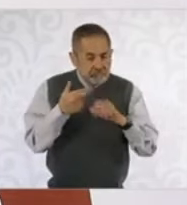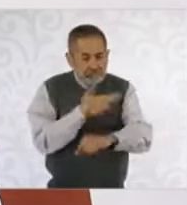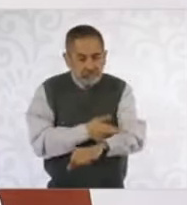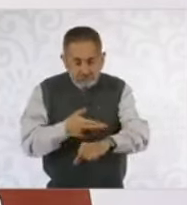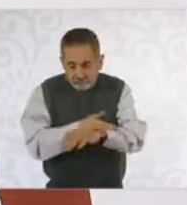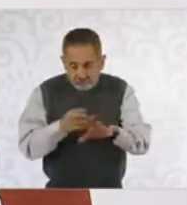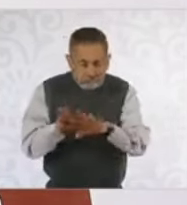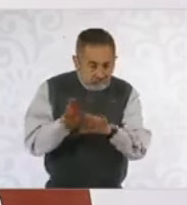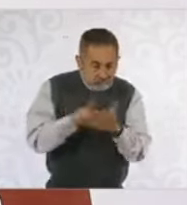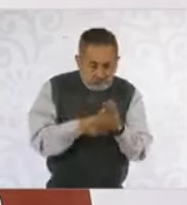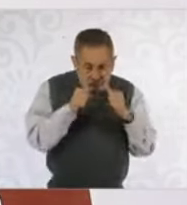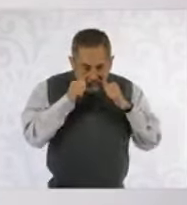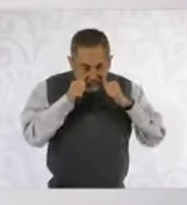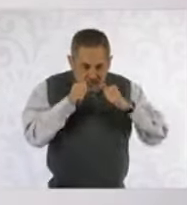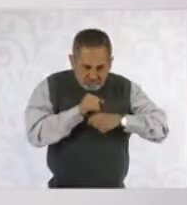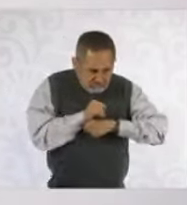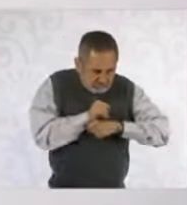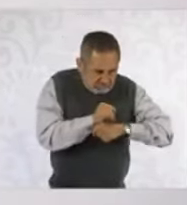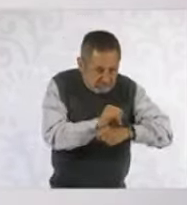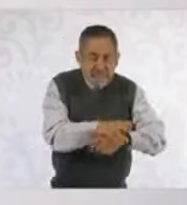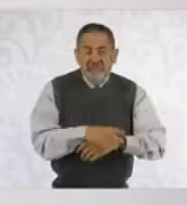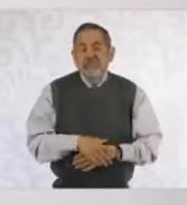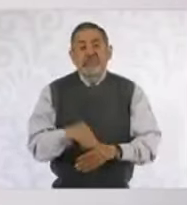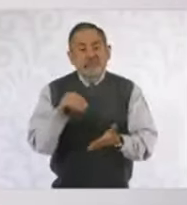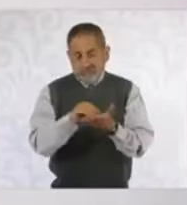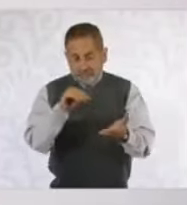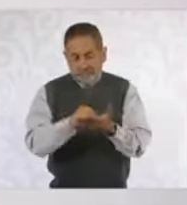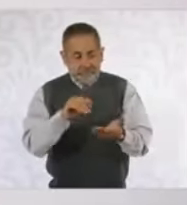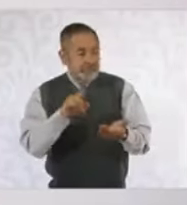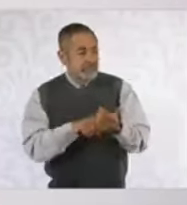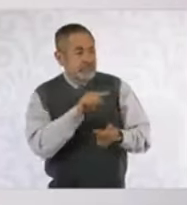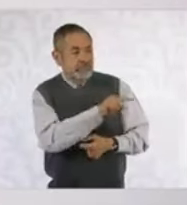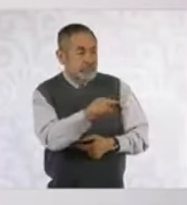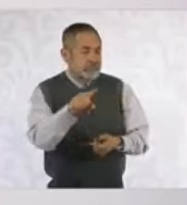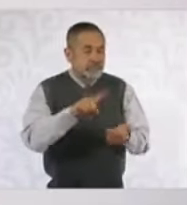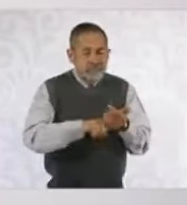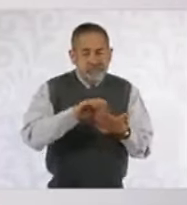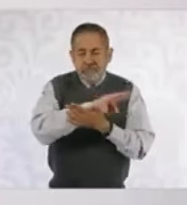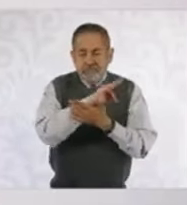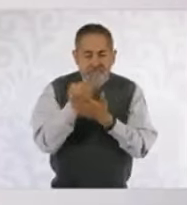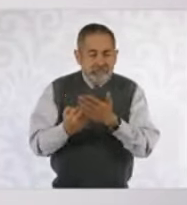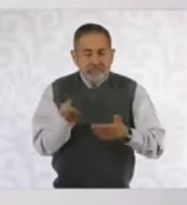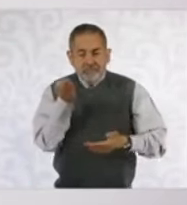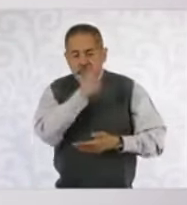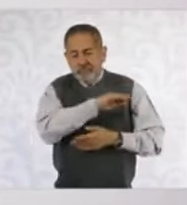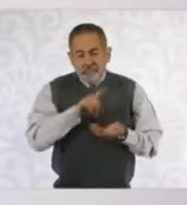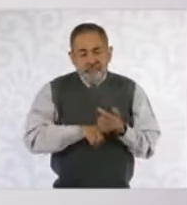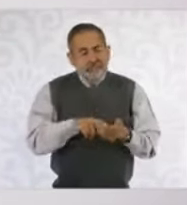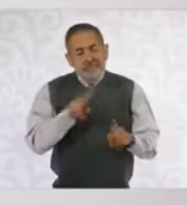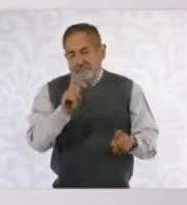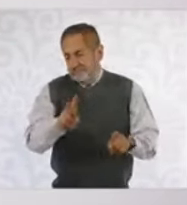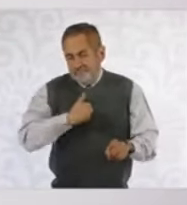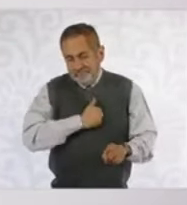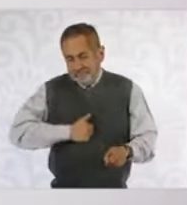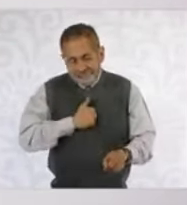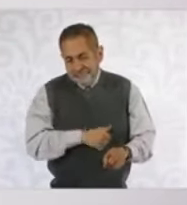importante a ello porque todavía está lamentablemente este tema.